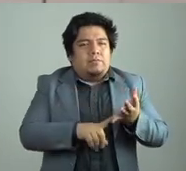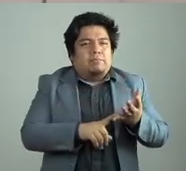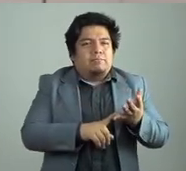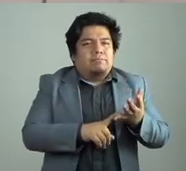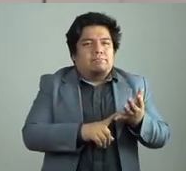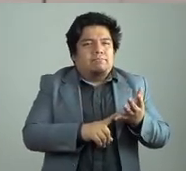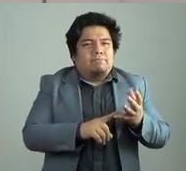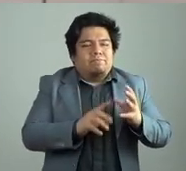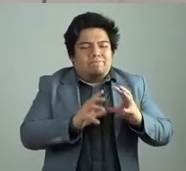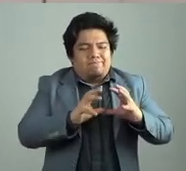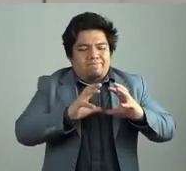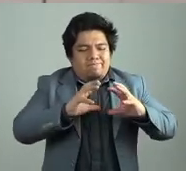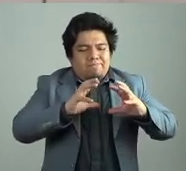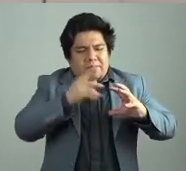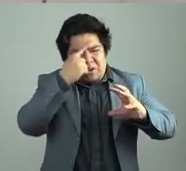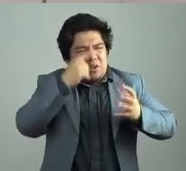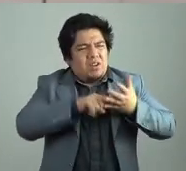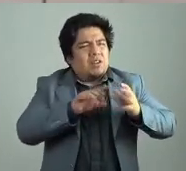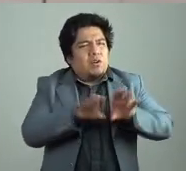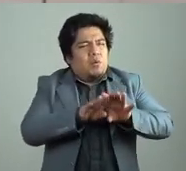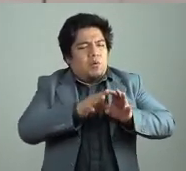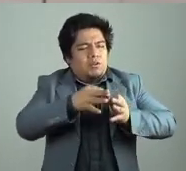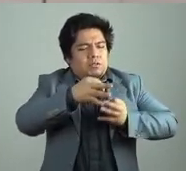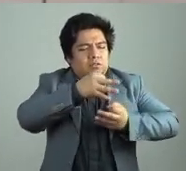yo creo que son como que un todo, ¿no?